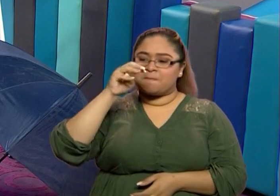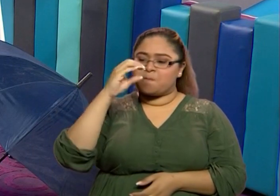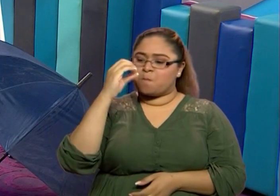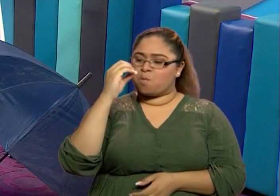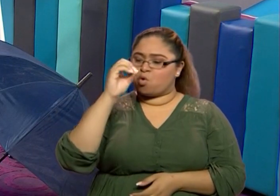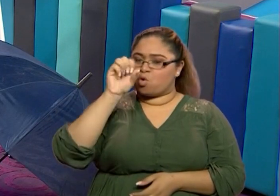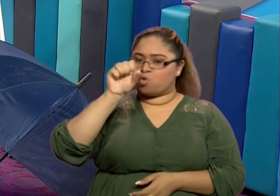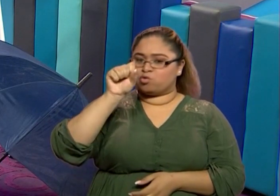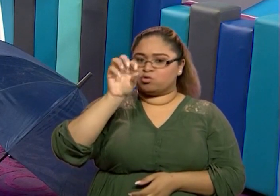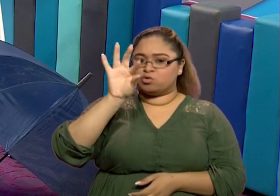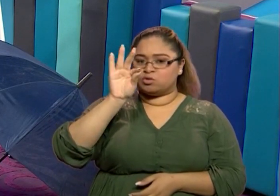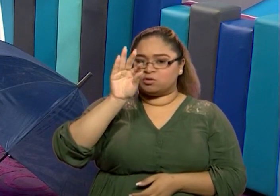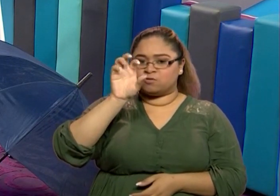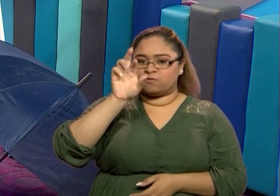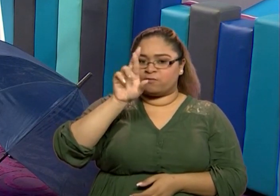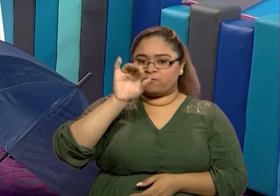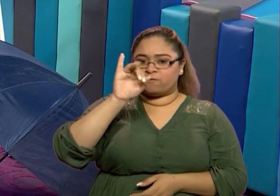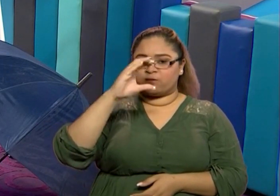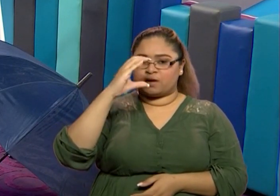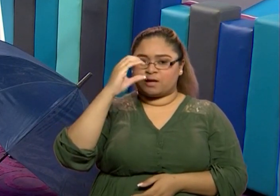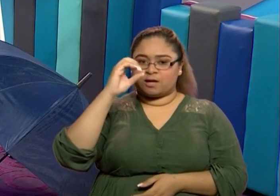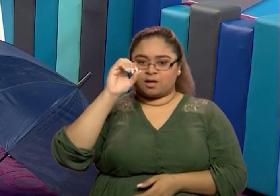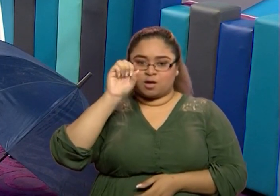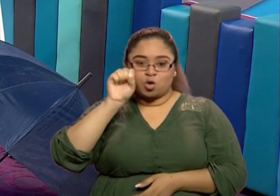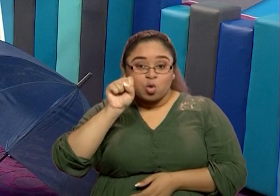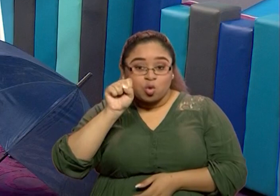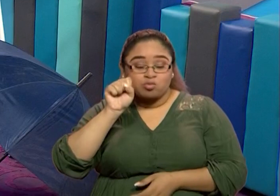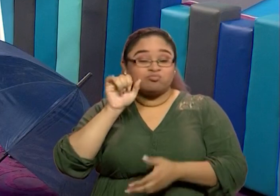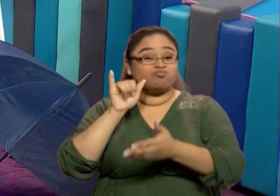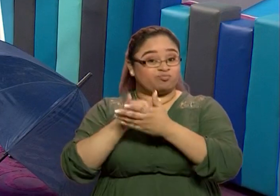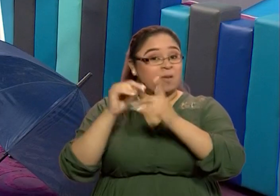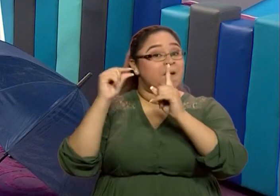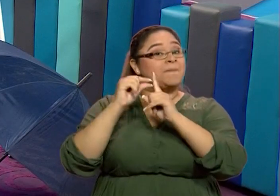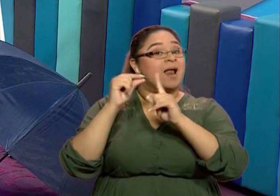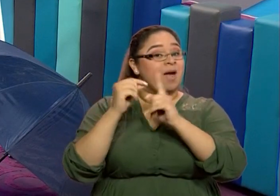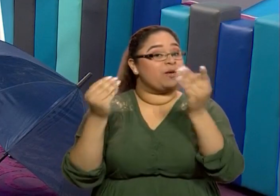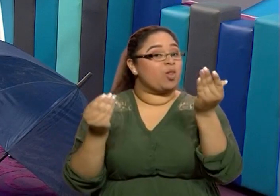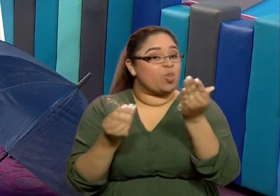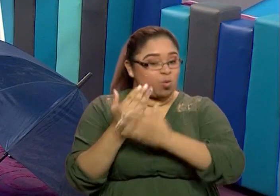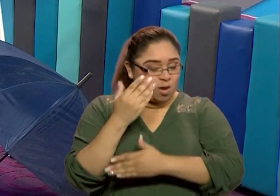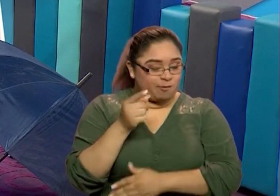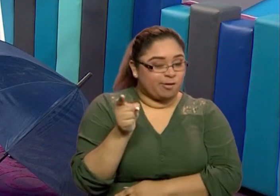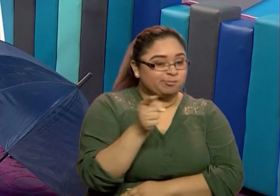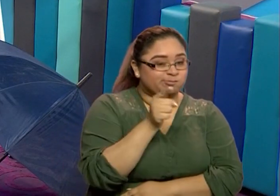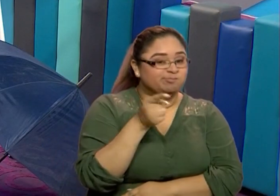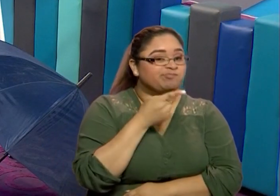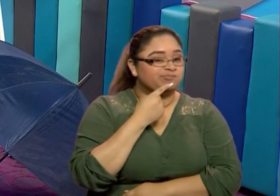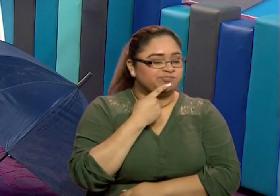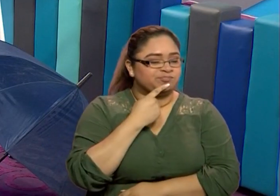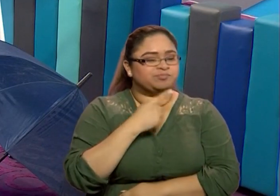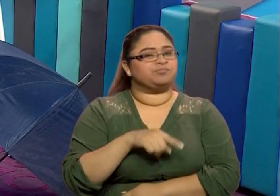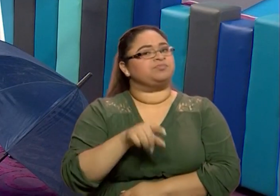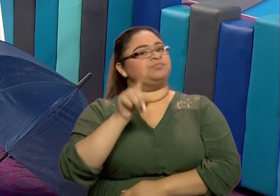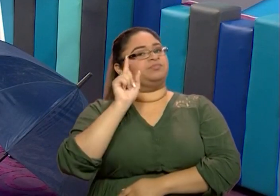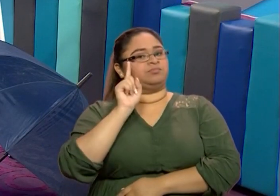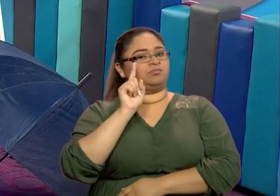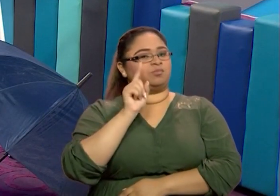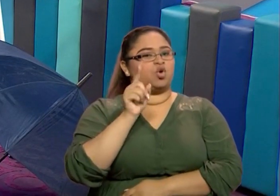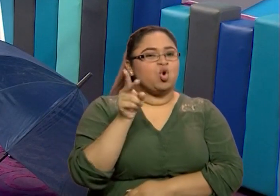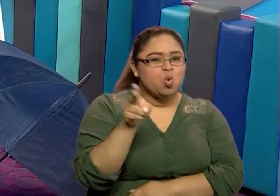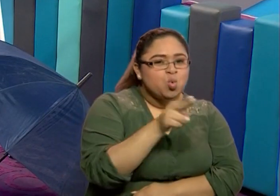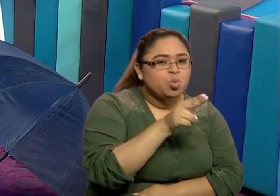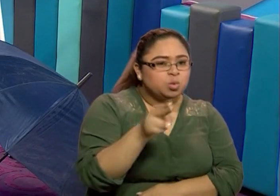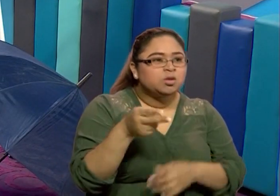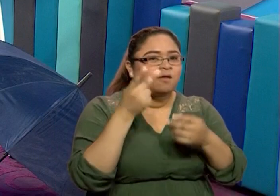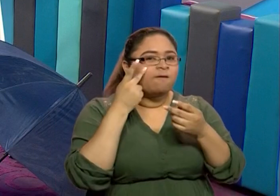fenómenos atmosféricos. Ahora te pregunto, ¿has observado alguno de ellos? ¿Y cuáles